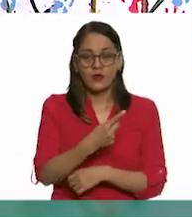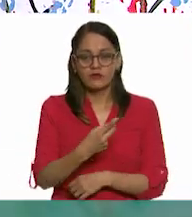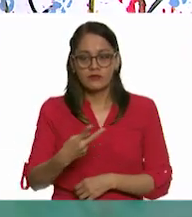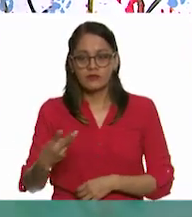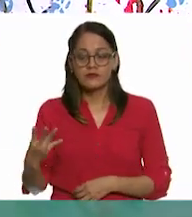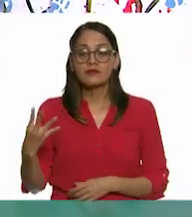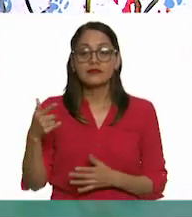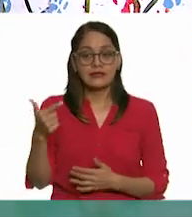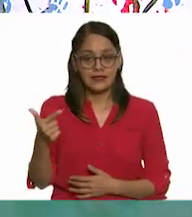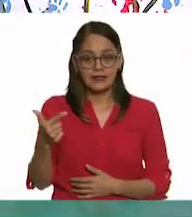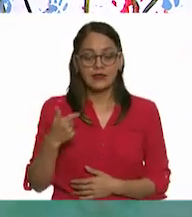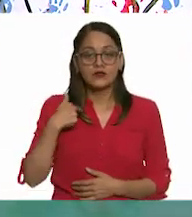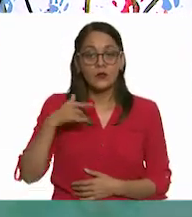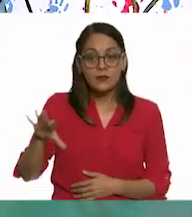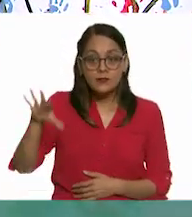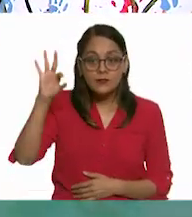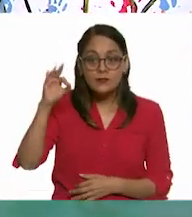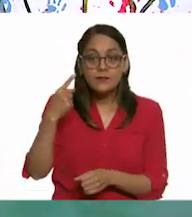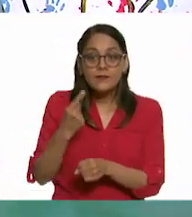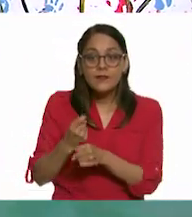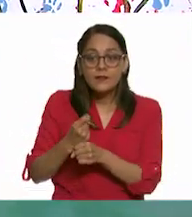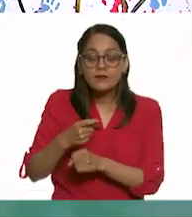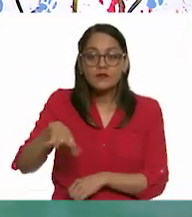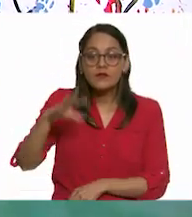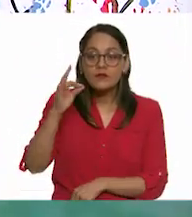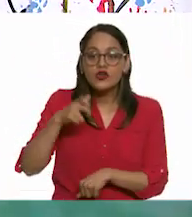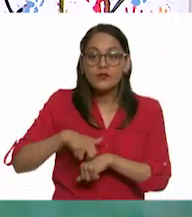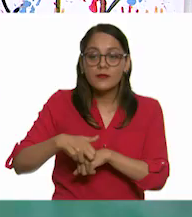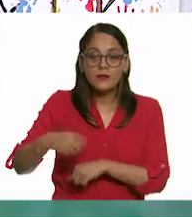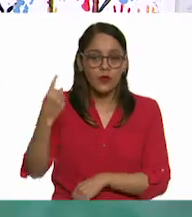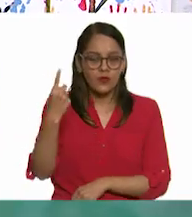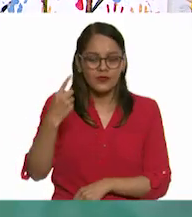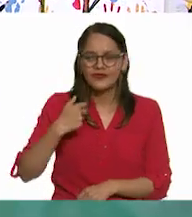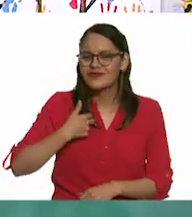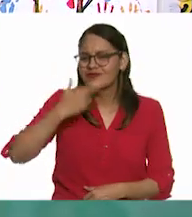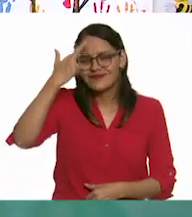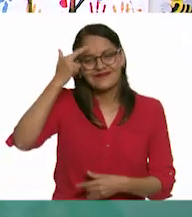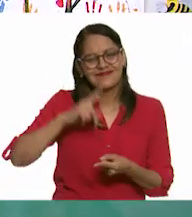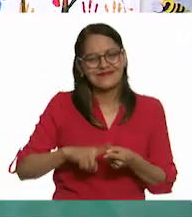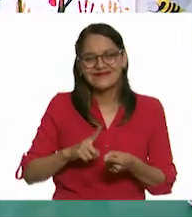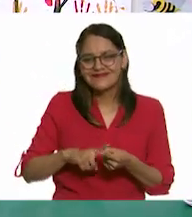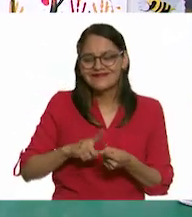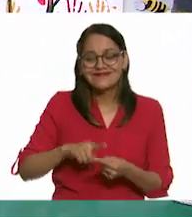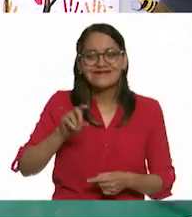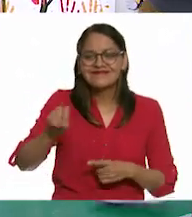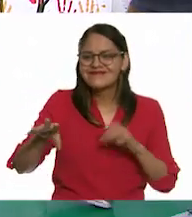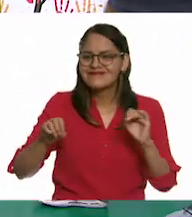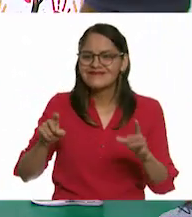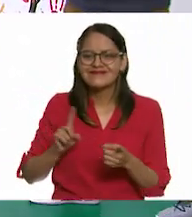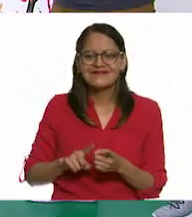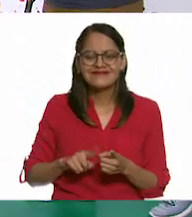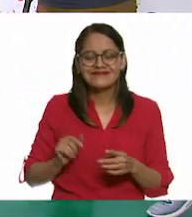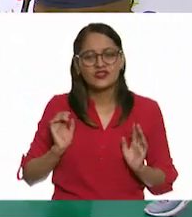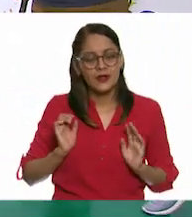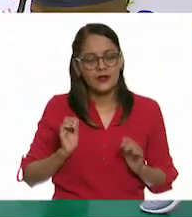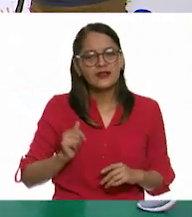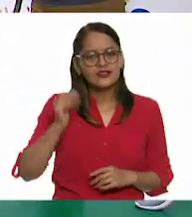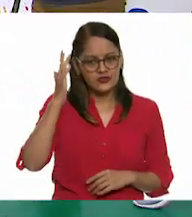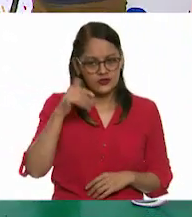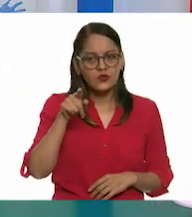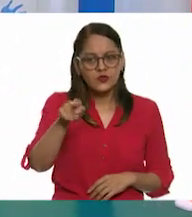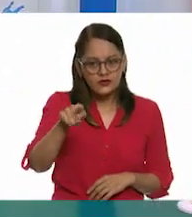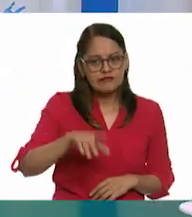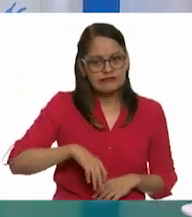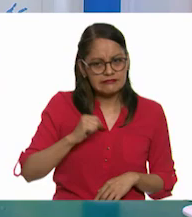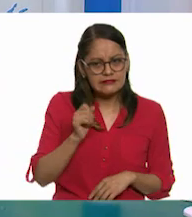buscar el primer sobre, que contiene el número uno. No me acuerdo dónde los dejé. Ese es el problema. Y ustedes, yo sé muy bien que los van a